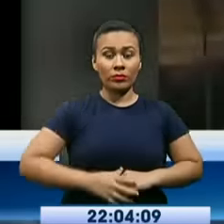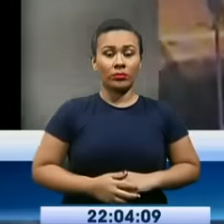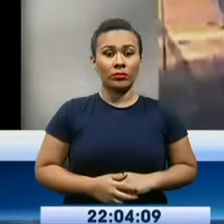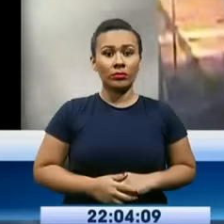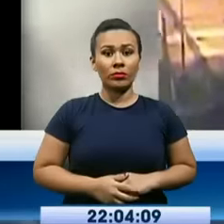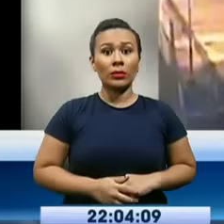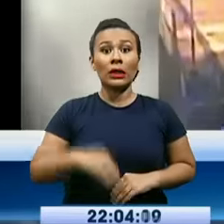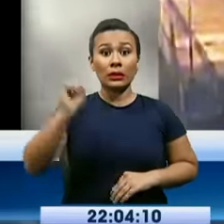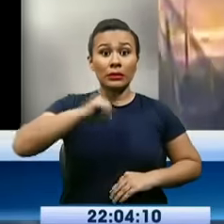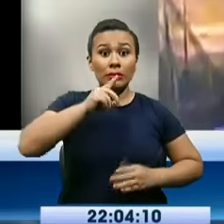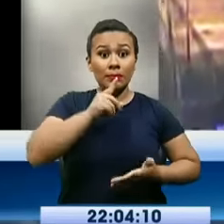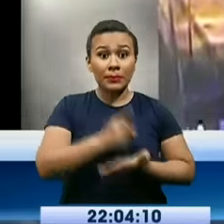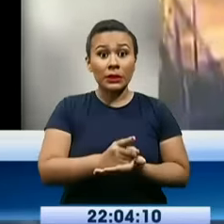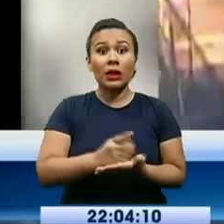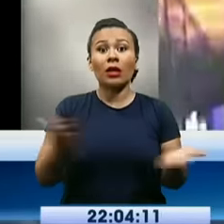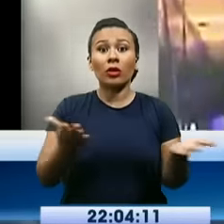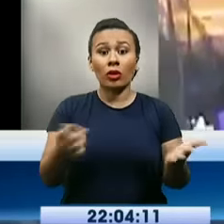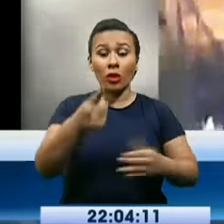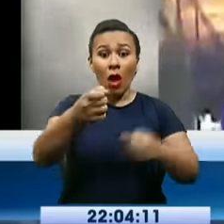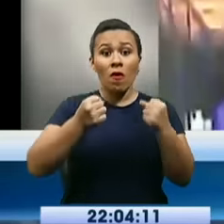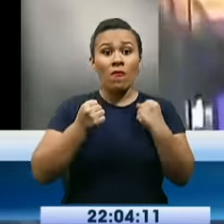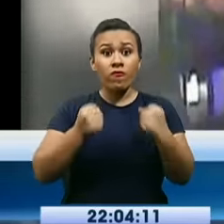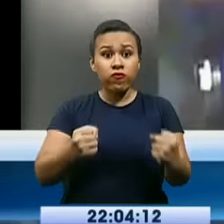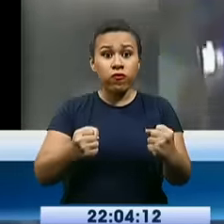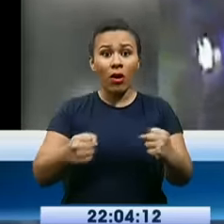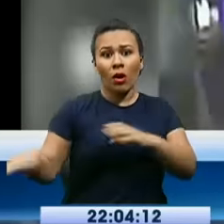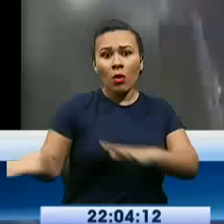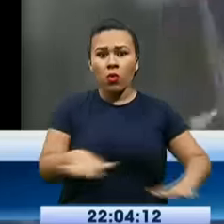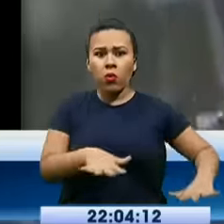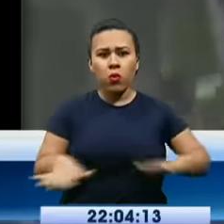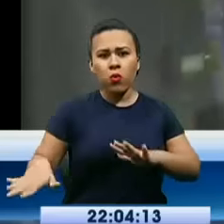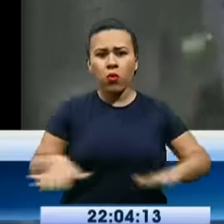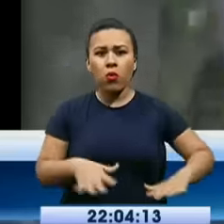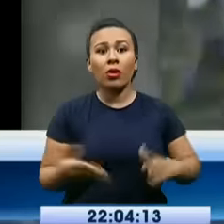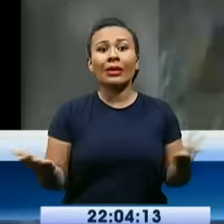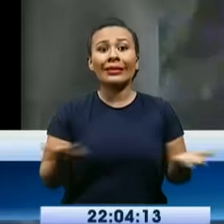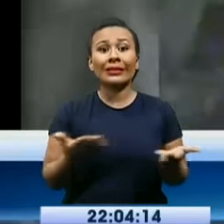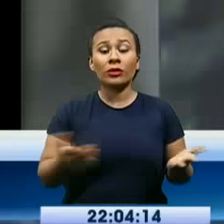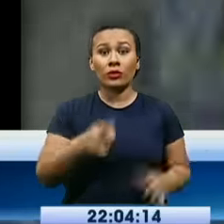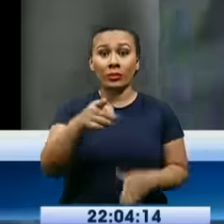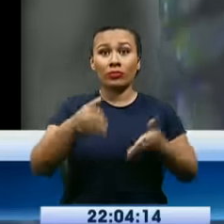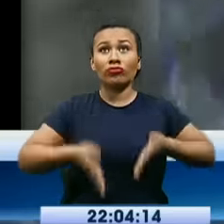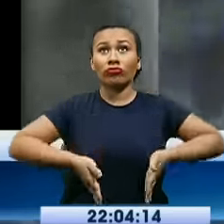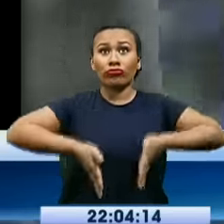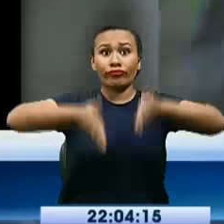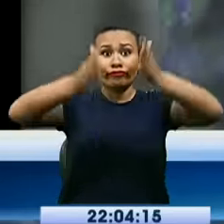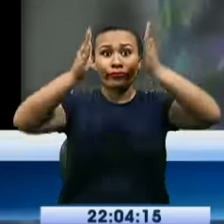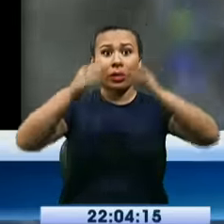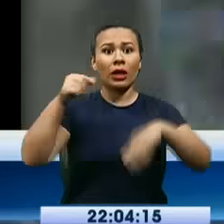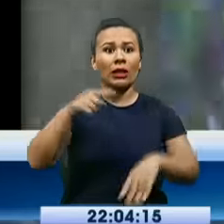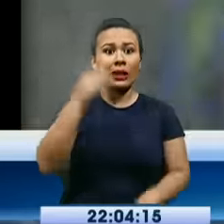Así se registró el fuerte movimiento telúrico en la refinería de Esmeraldas.